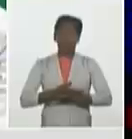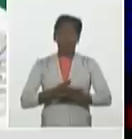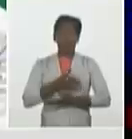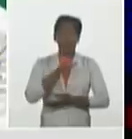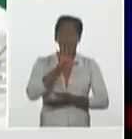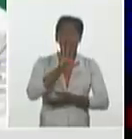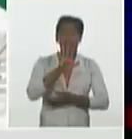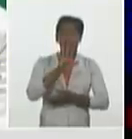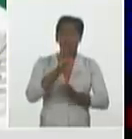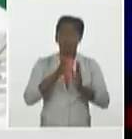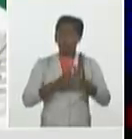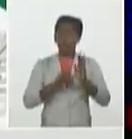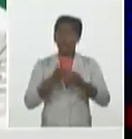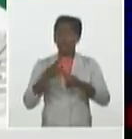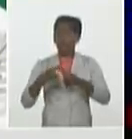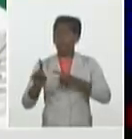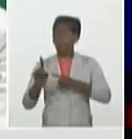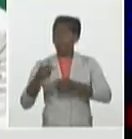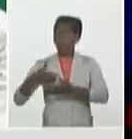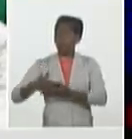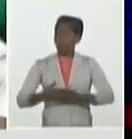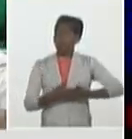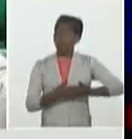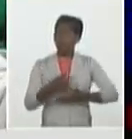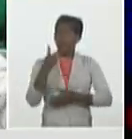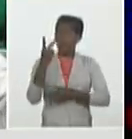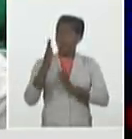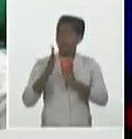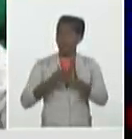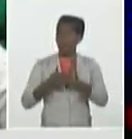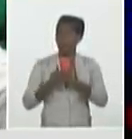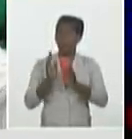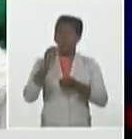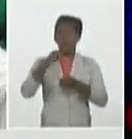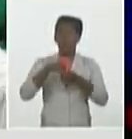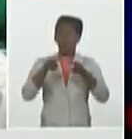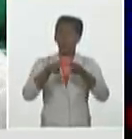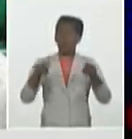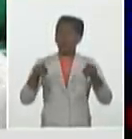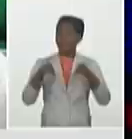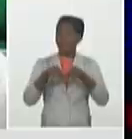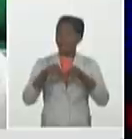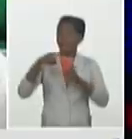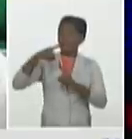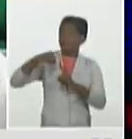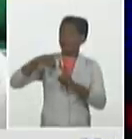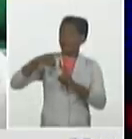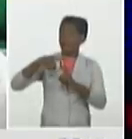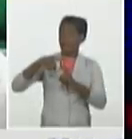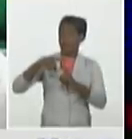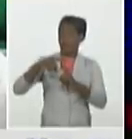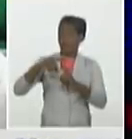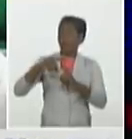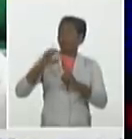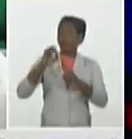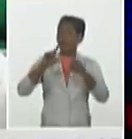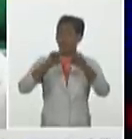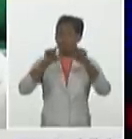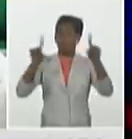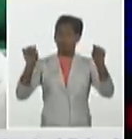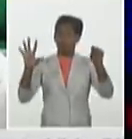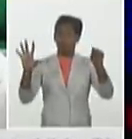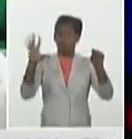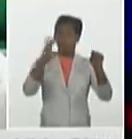cifra elevada de pacientes en terapia intensiva que además como ayer